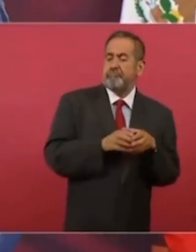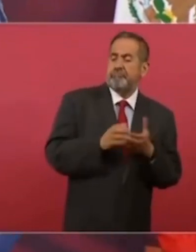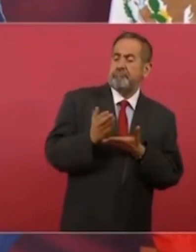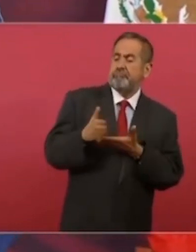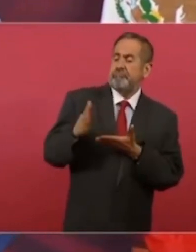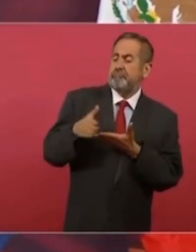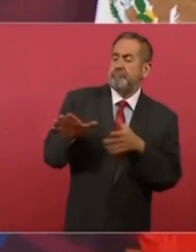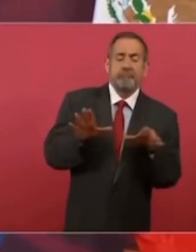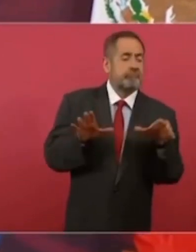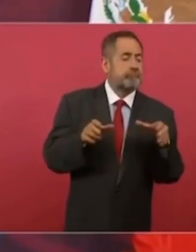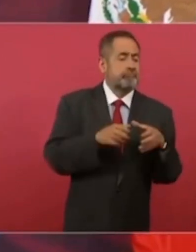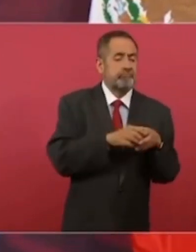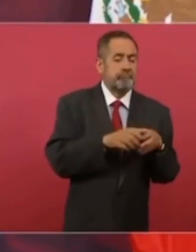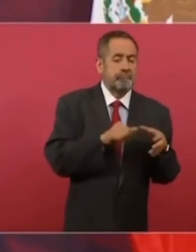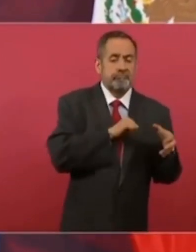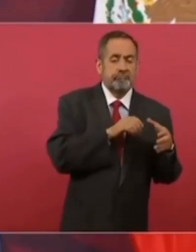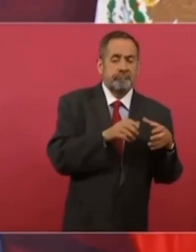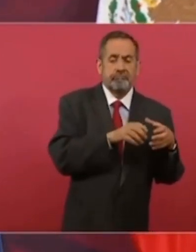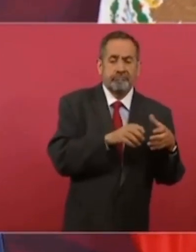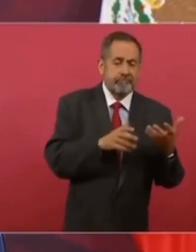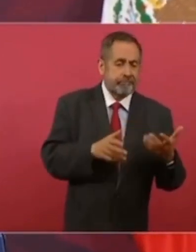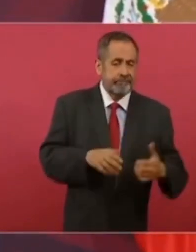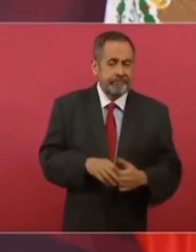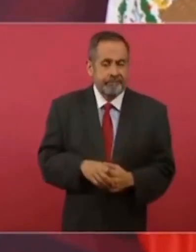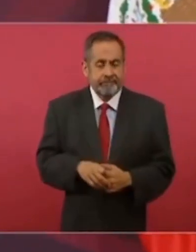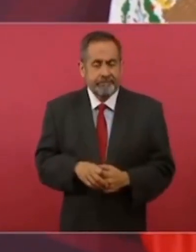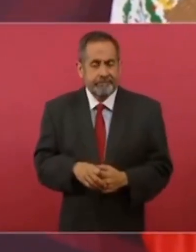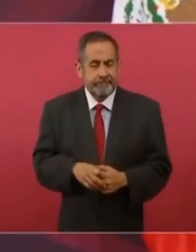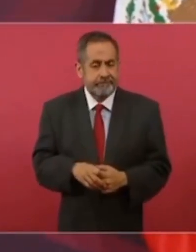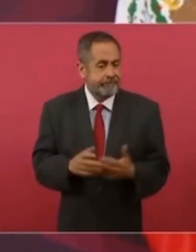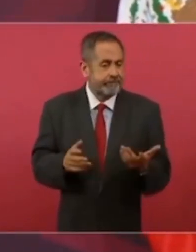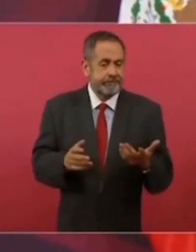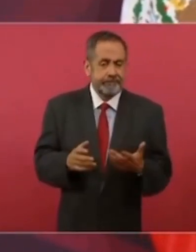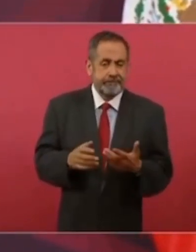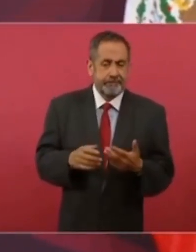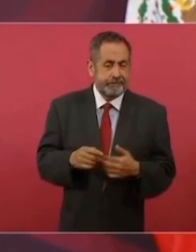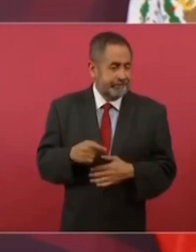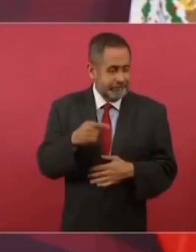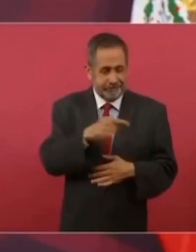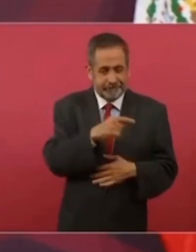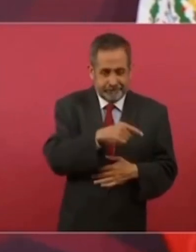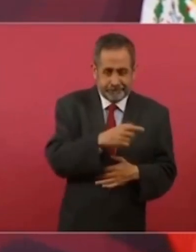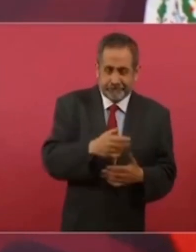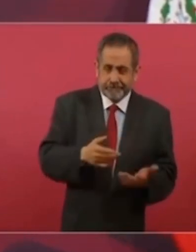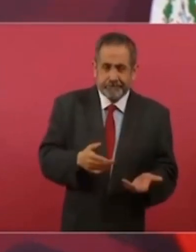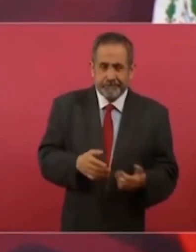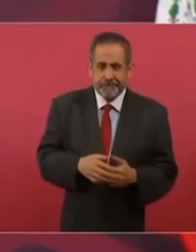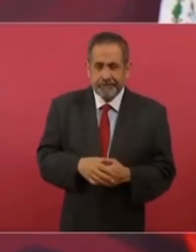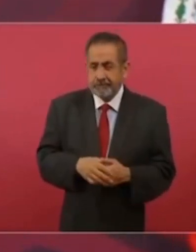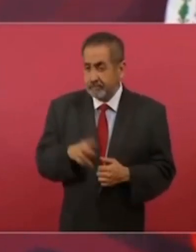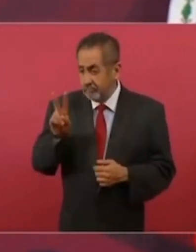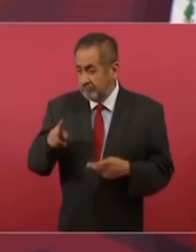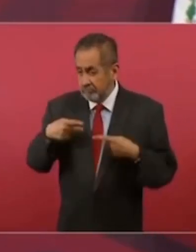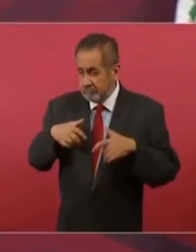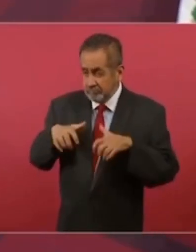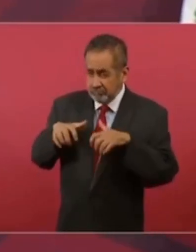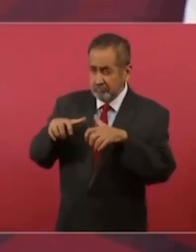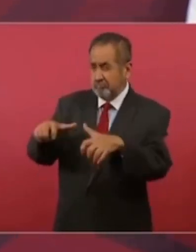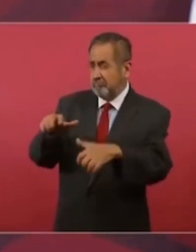que les va a estar interesando